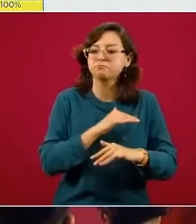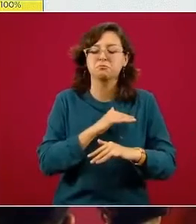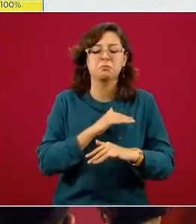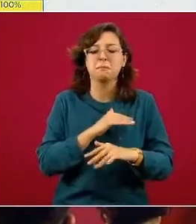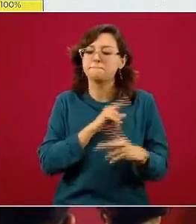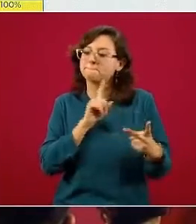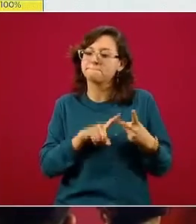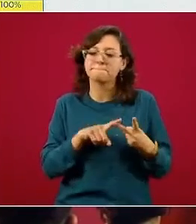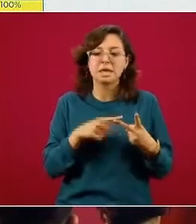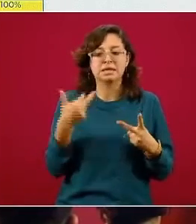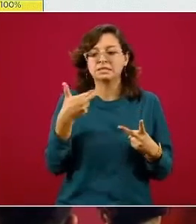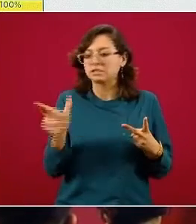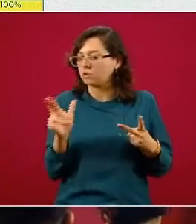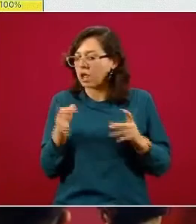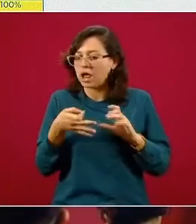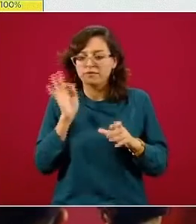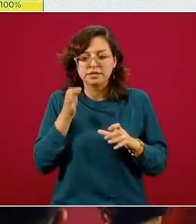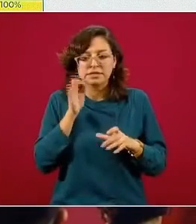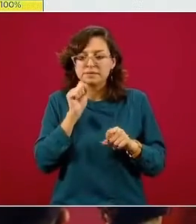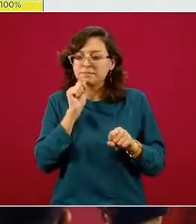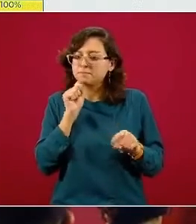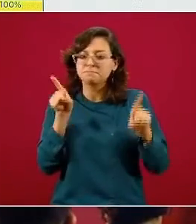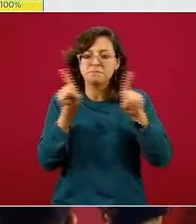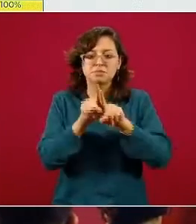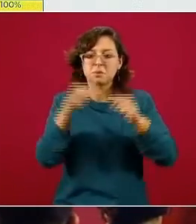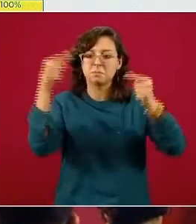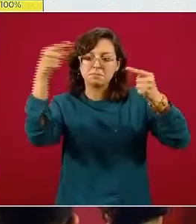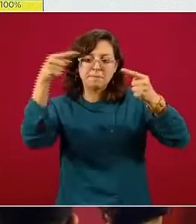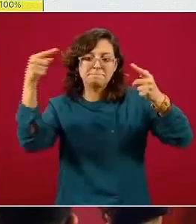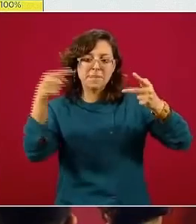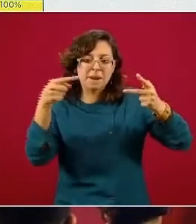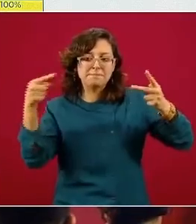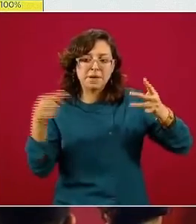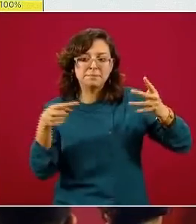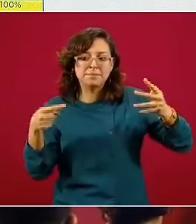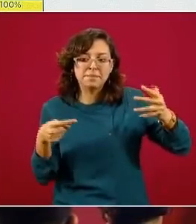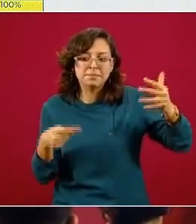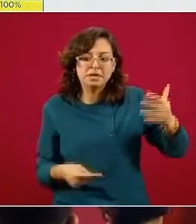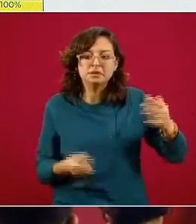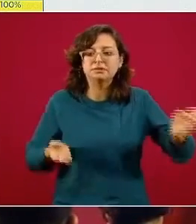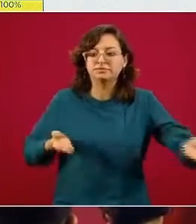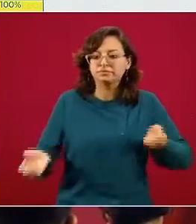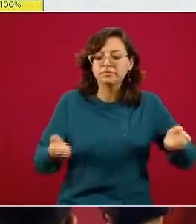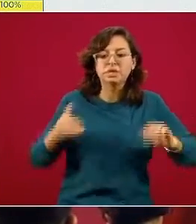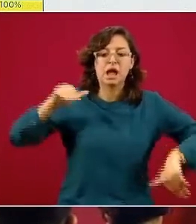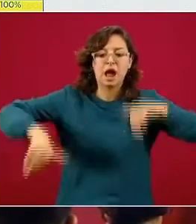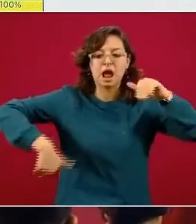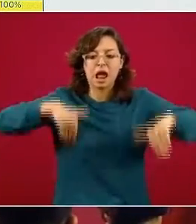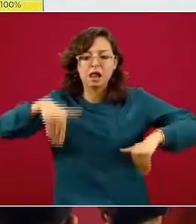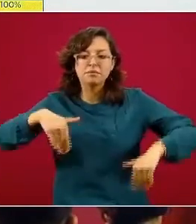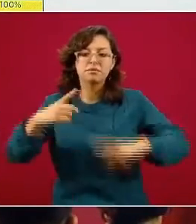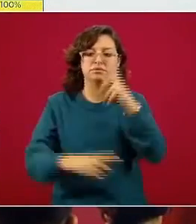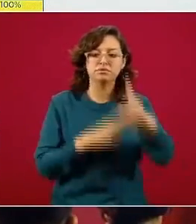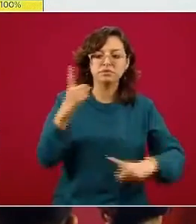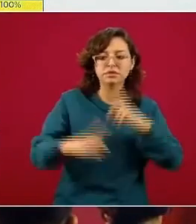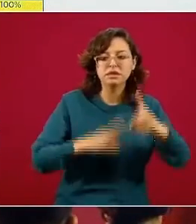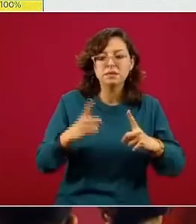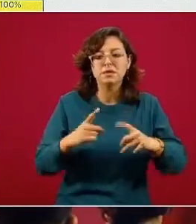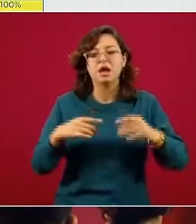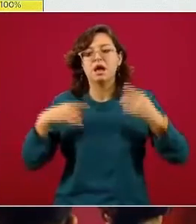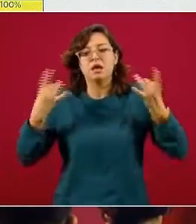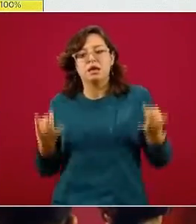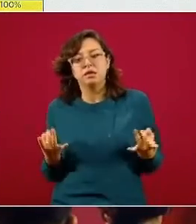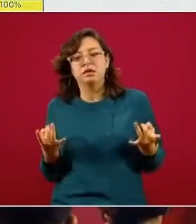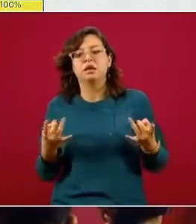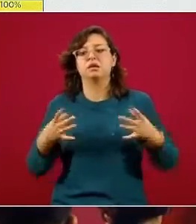restaurantes y cafeterías etcétera etcétera etcétera gimnasios albercas centros deportivos spa centros de